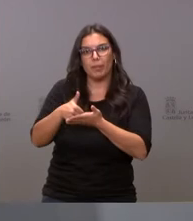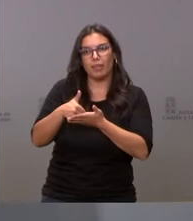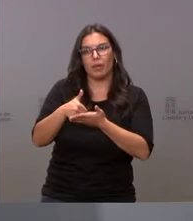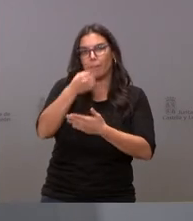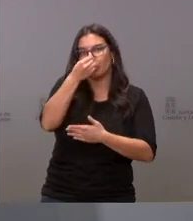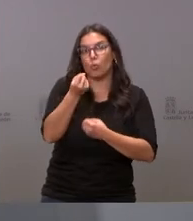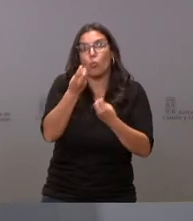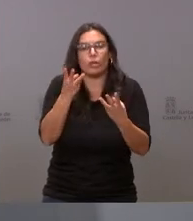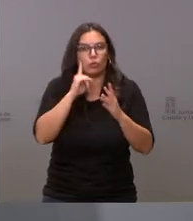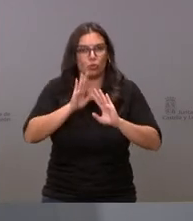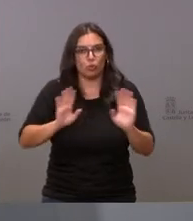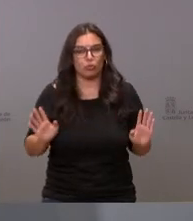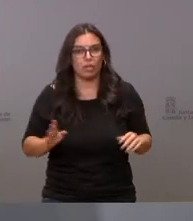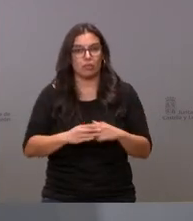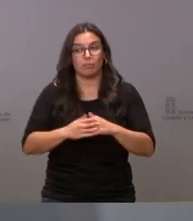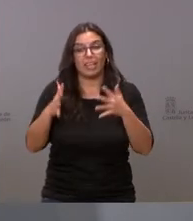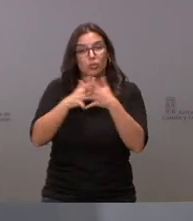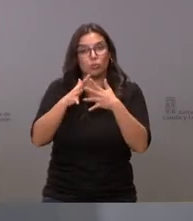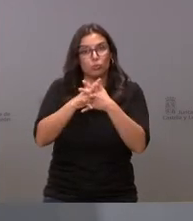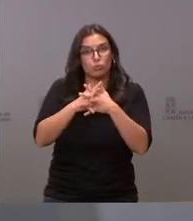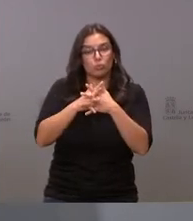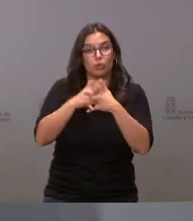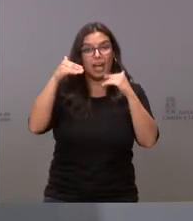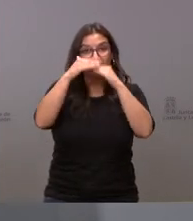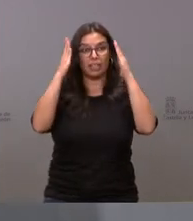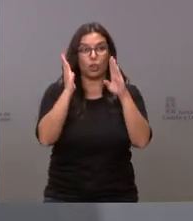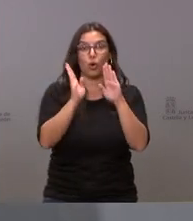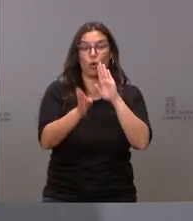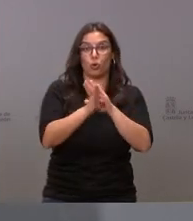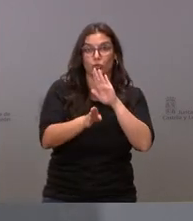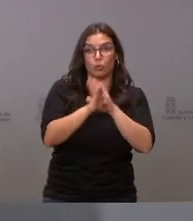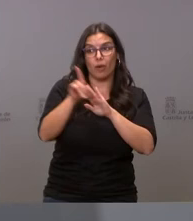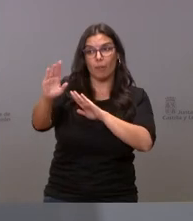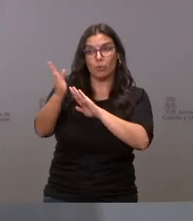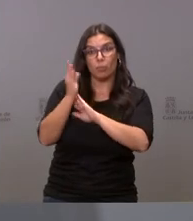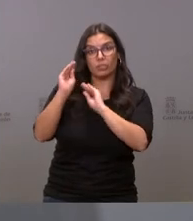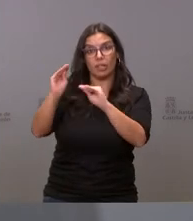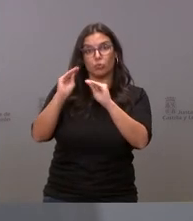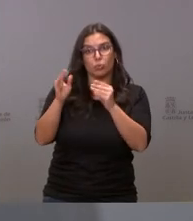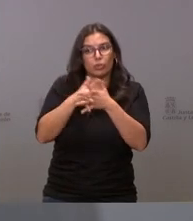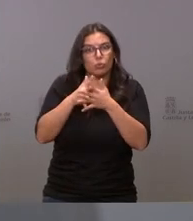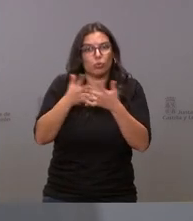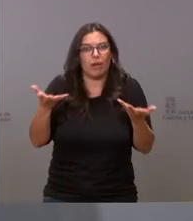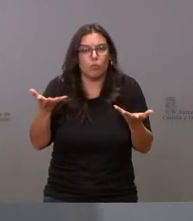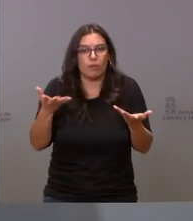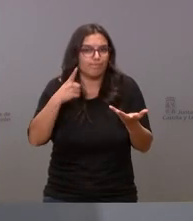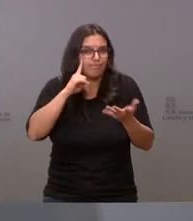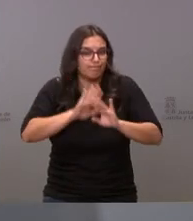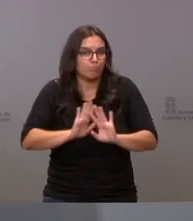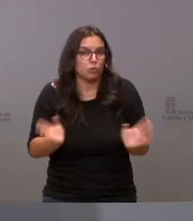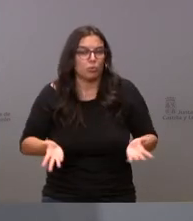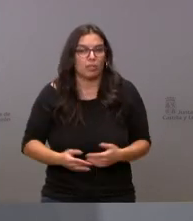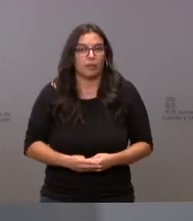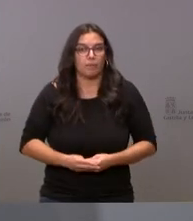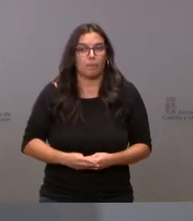yo no sé exactamente cuál es la estructura de atención continuada que propone el Partido Socialista para nuestra comunidad